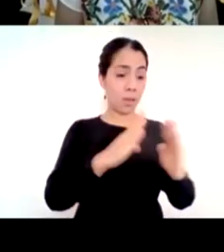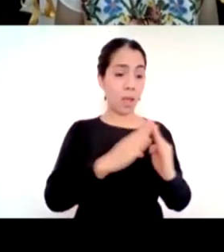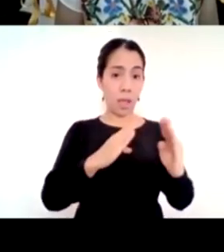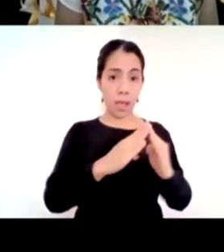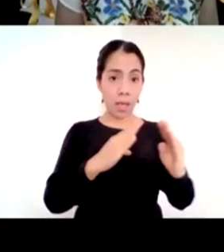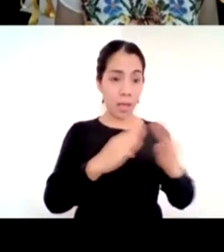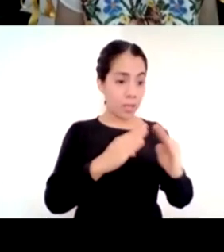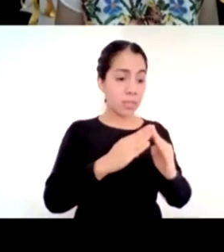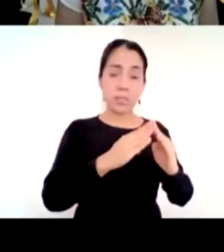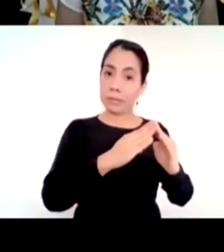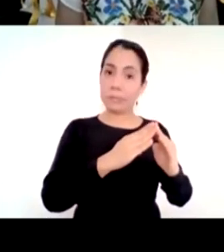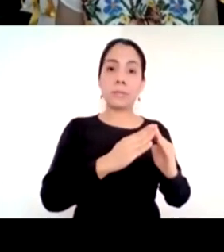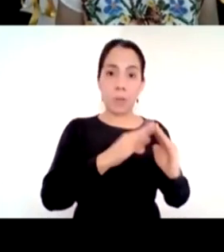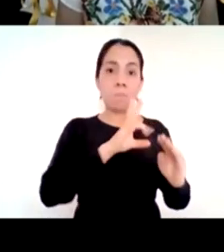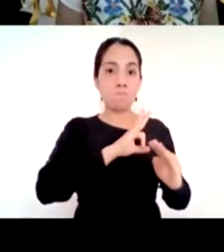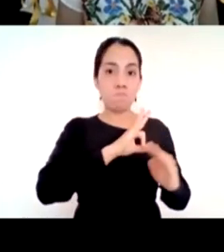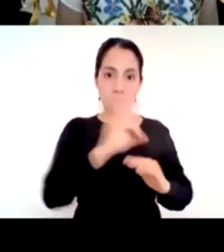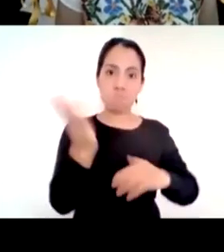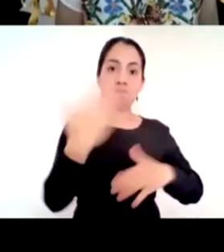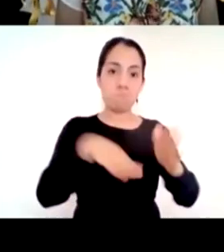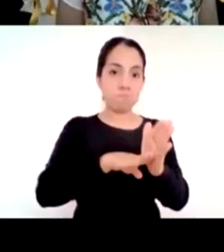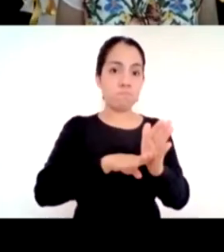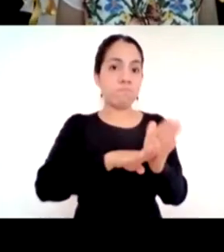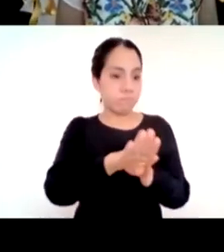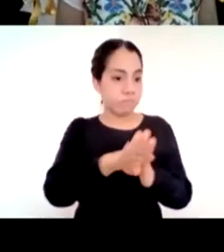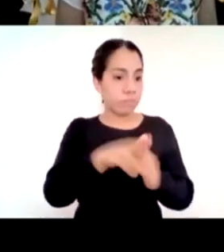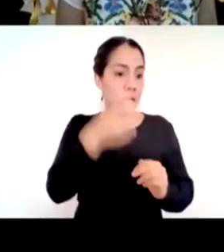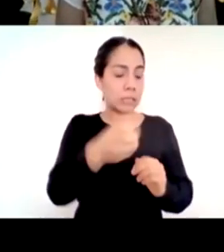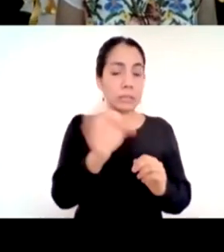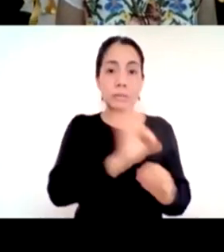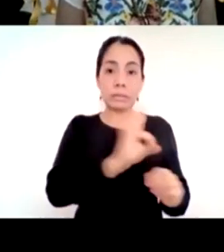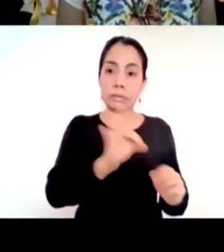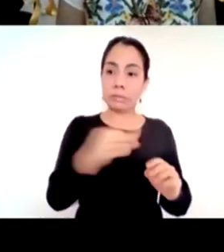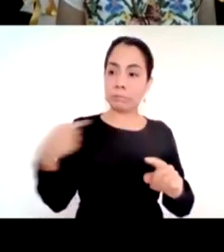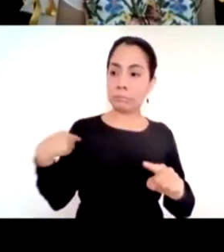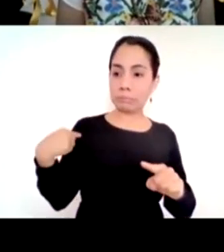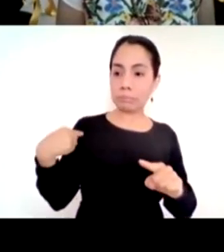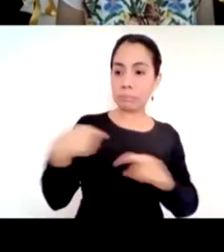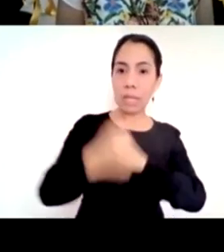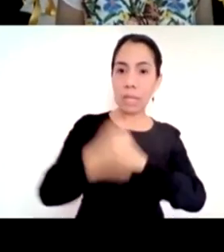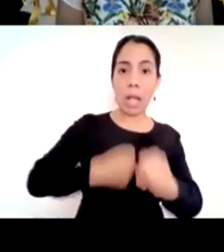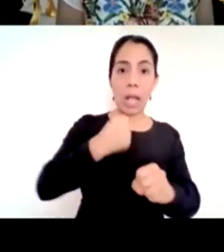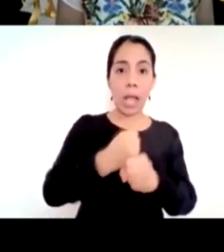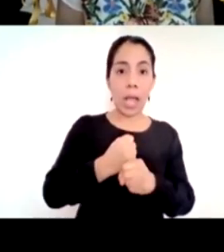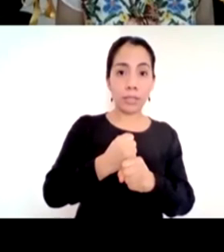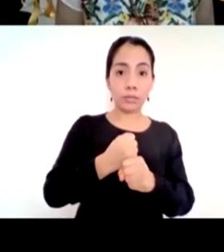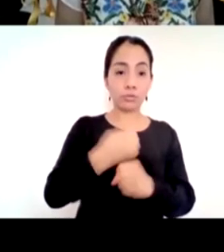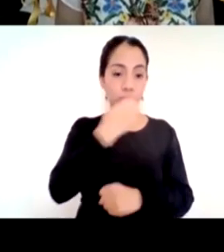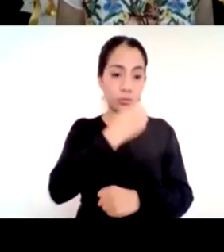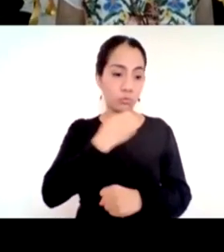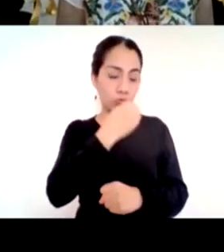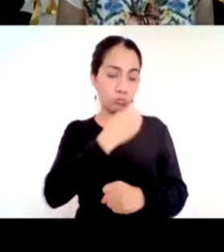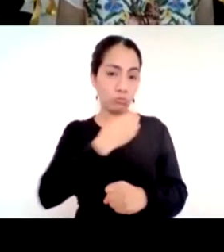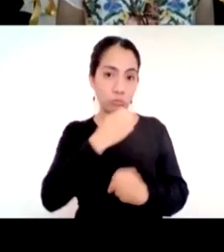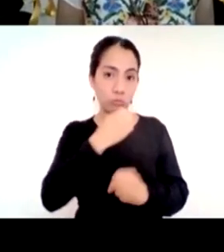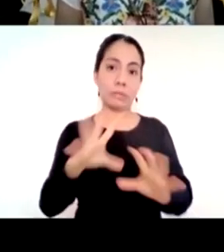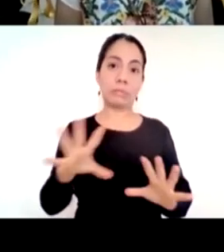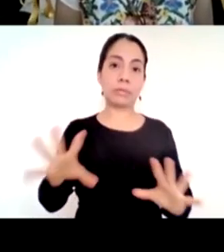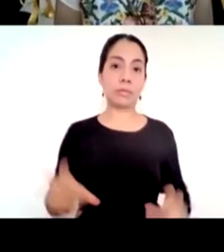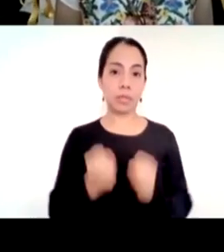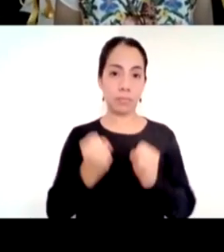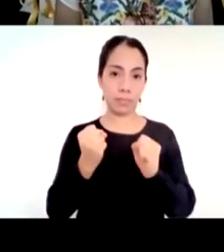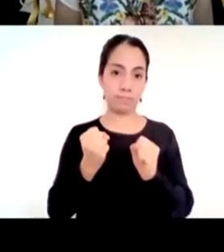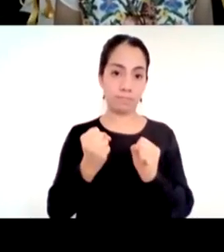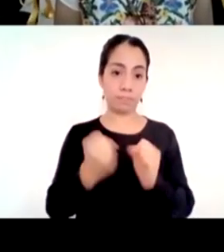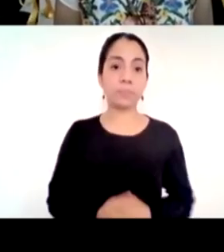esa que ha salvado el curso escolar la verdad es que la educación es un triángulo en el que trabajamos